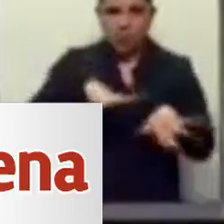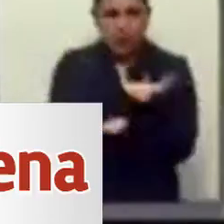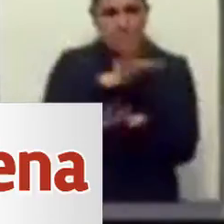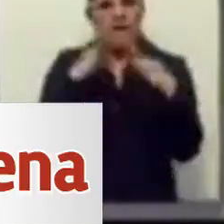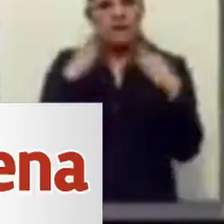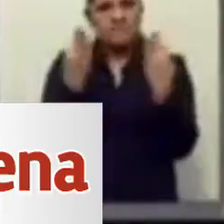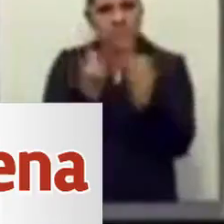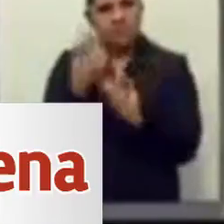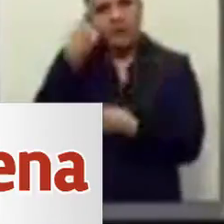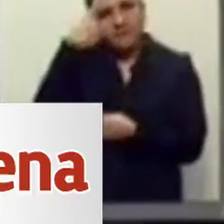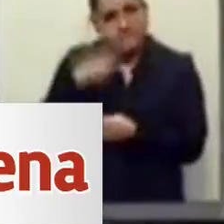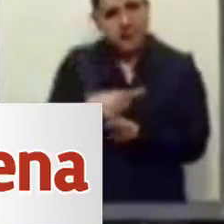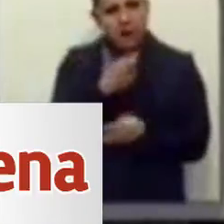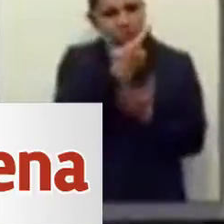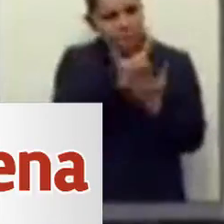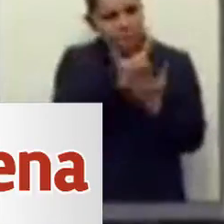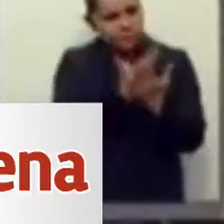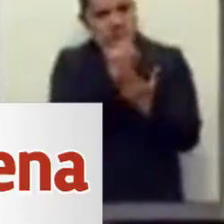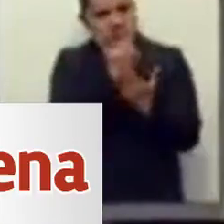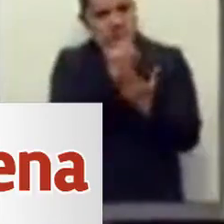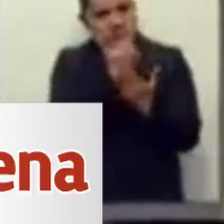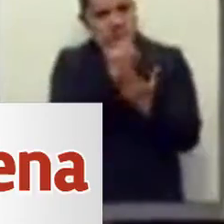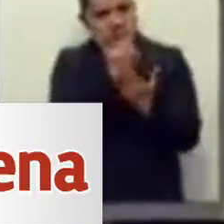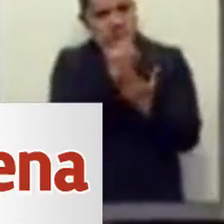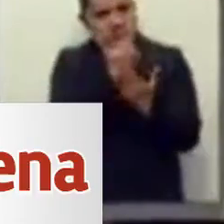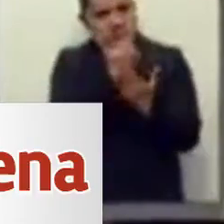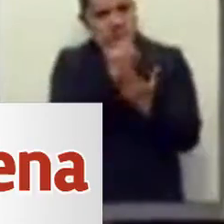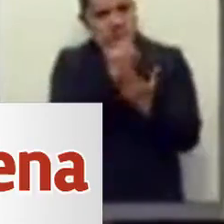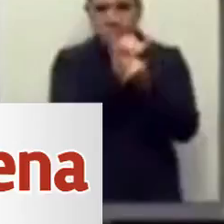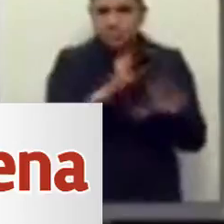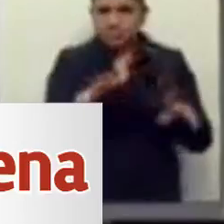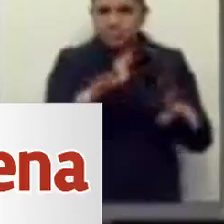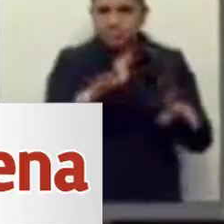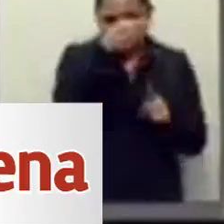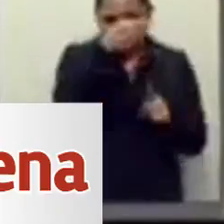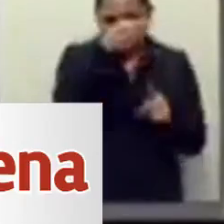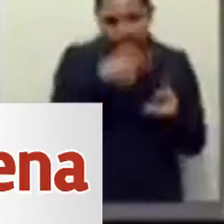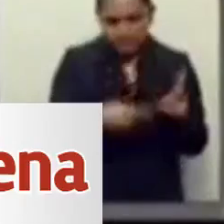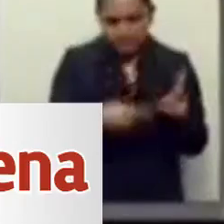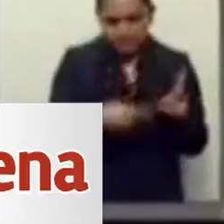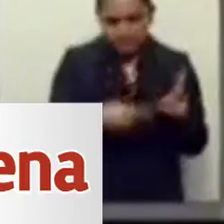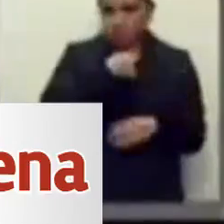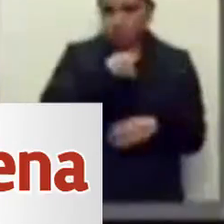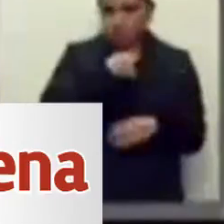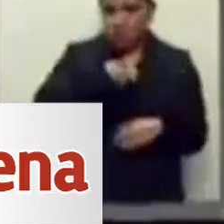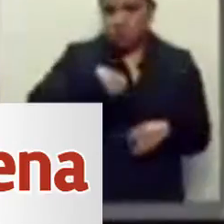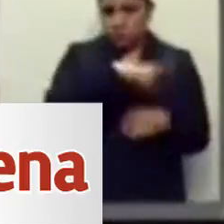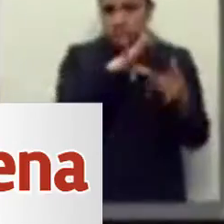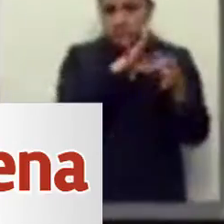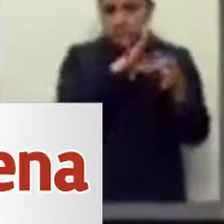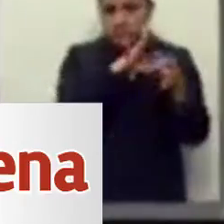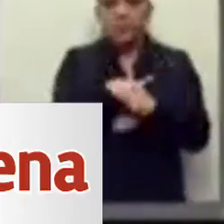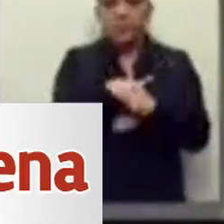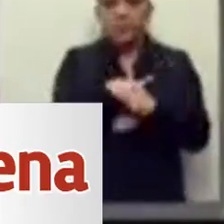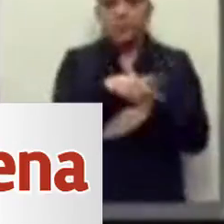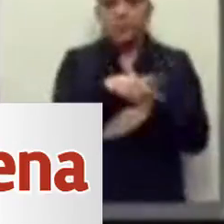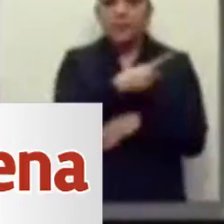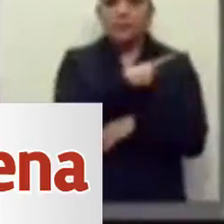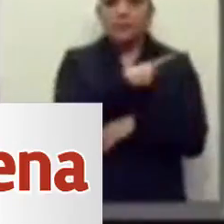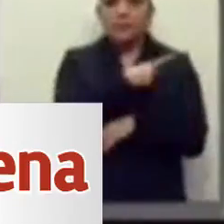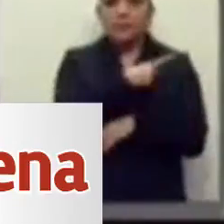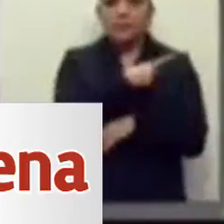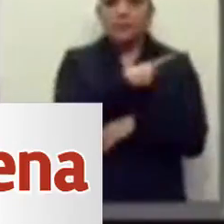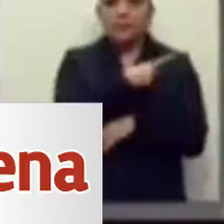en materia de finanzas públicas. Hoy hablamos de endeudamiento como si nadie hubiera sabido cómo se